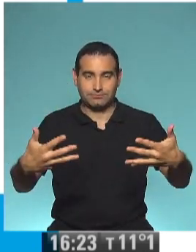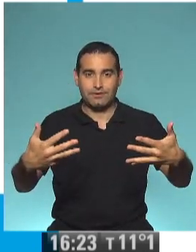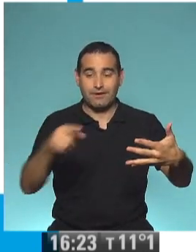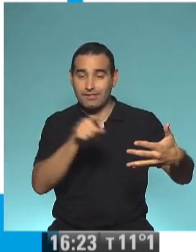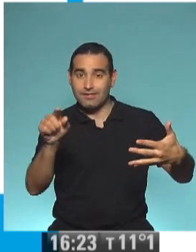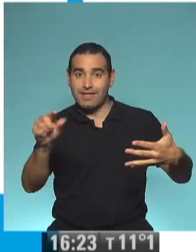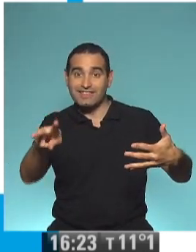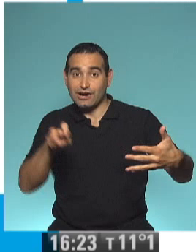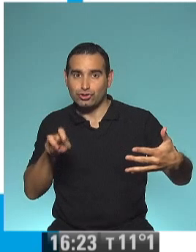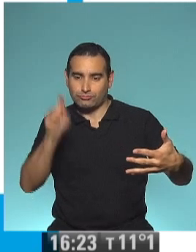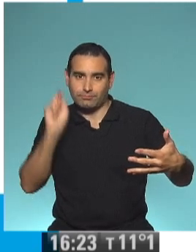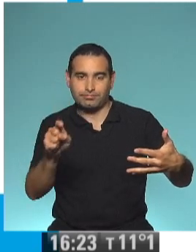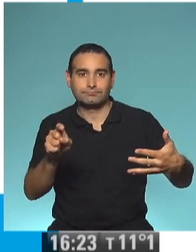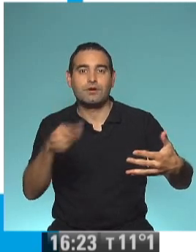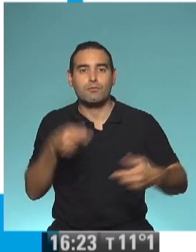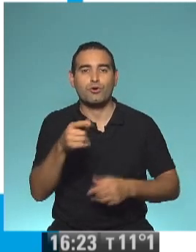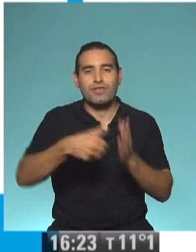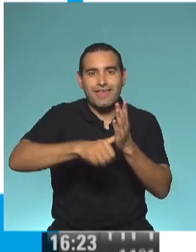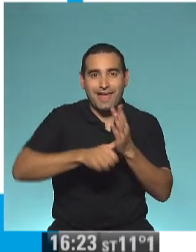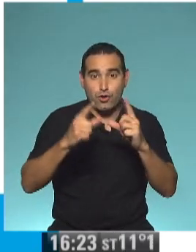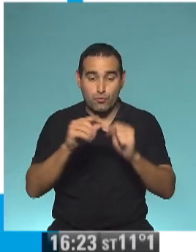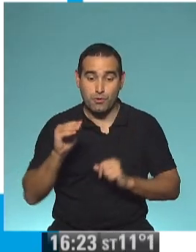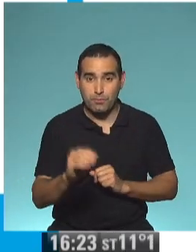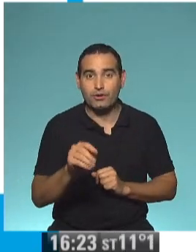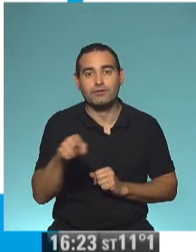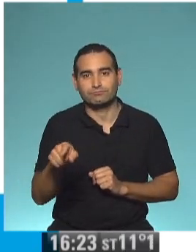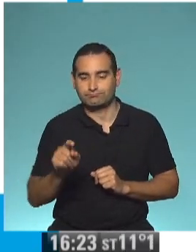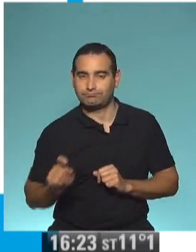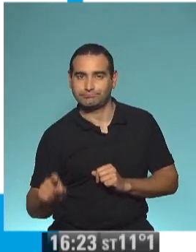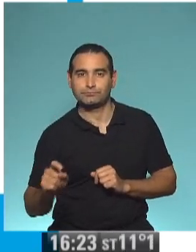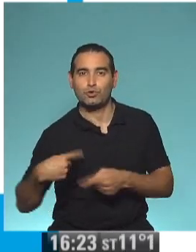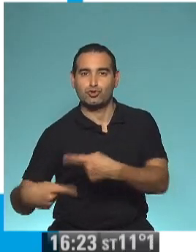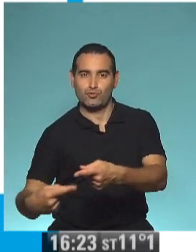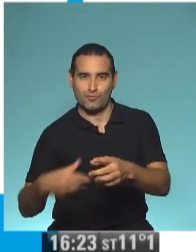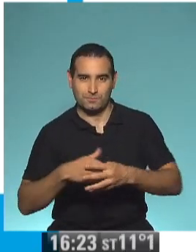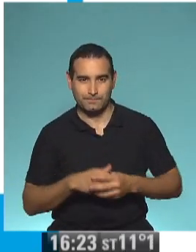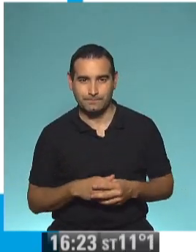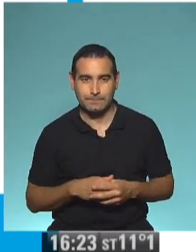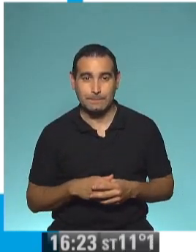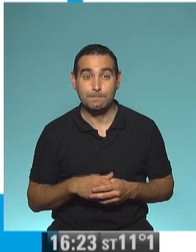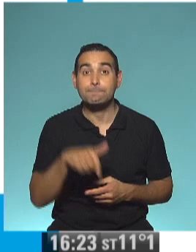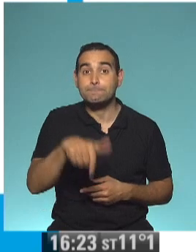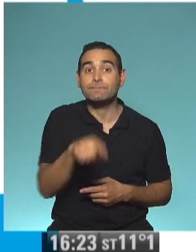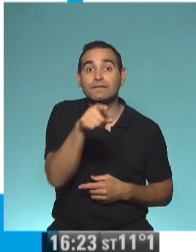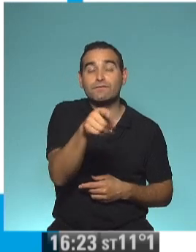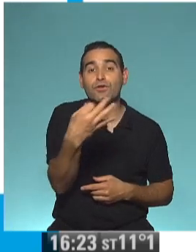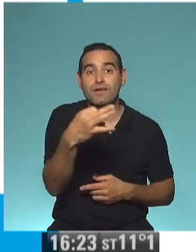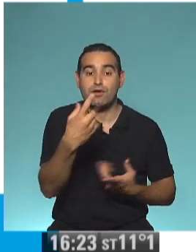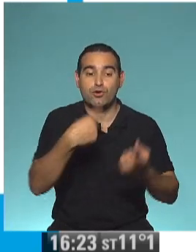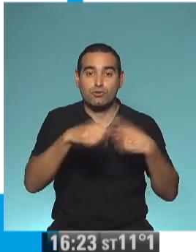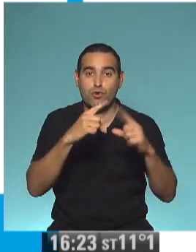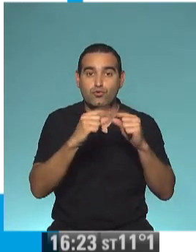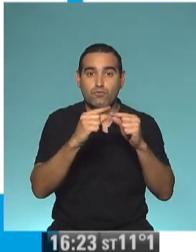Extracciones. Ingresá tu DNI y presioná la opción Continuar. Ahora, ingresá el código